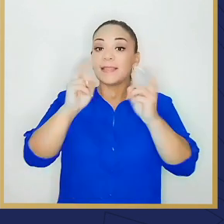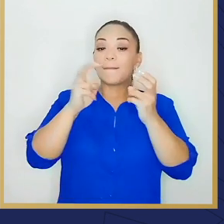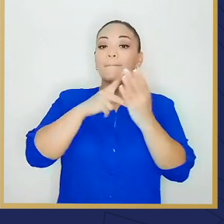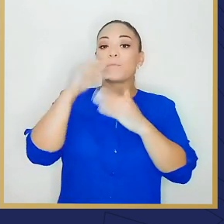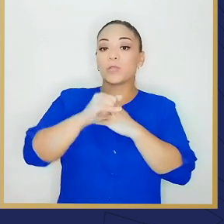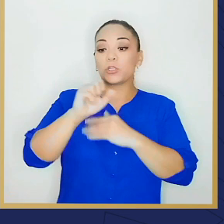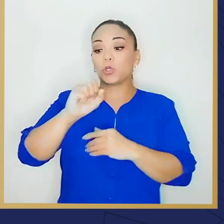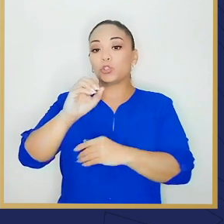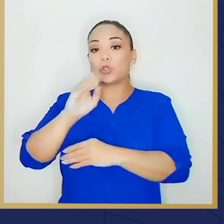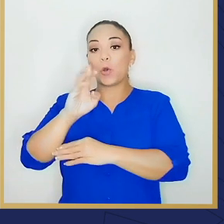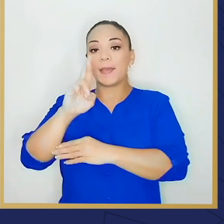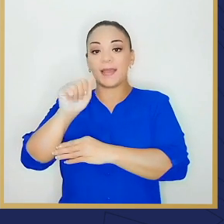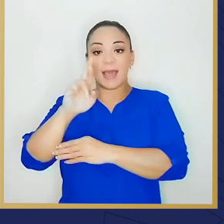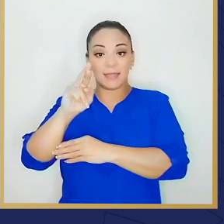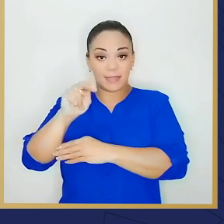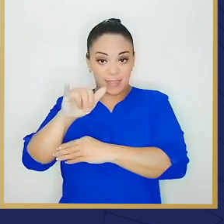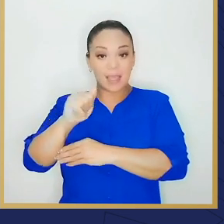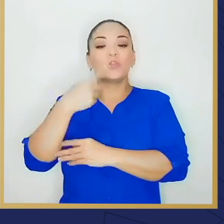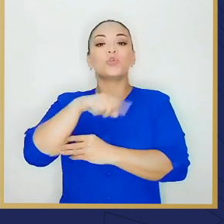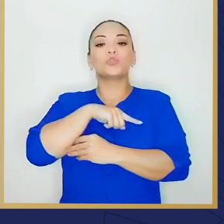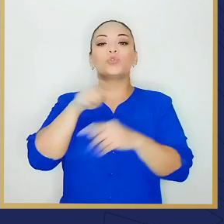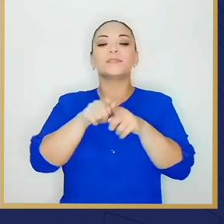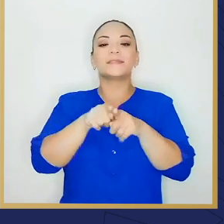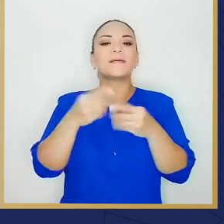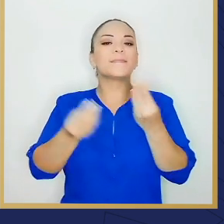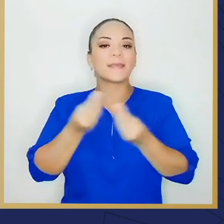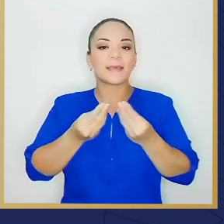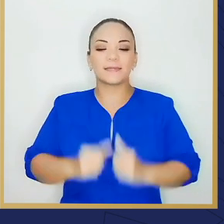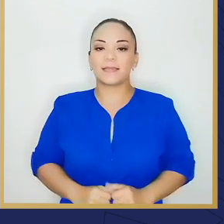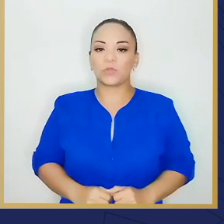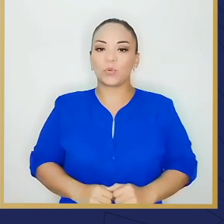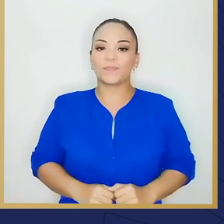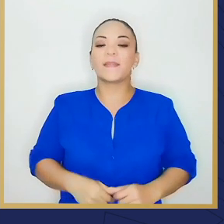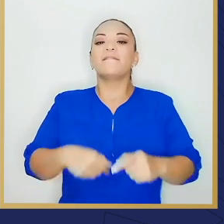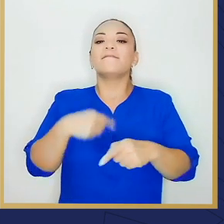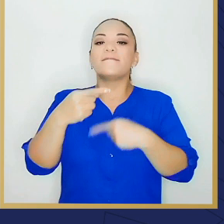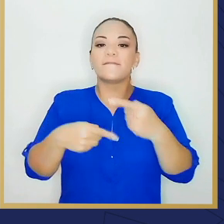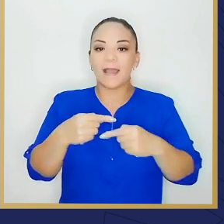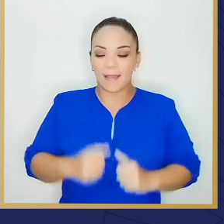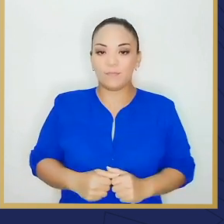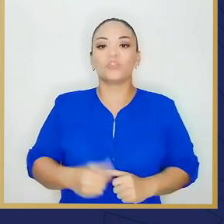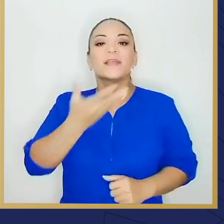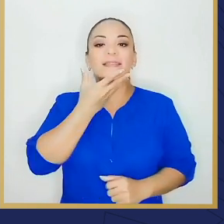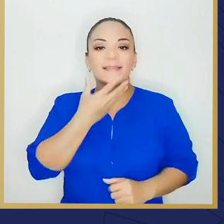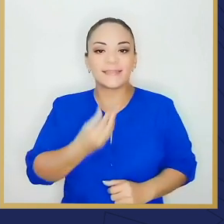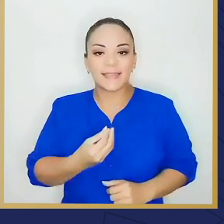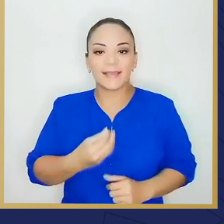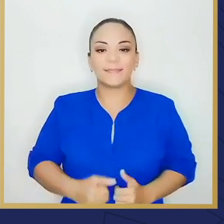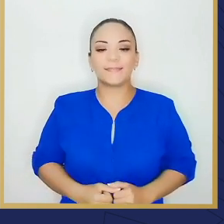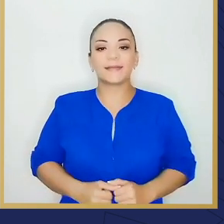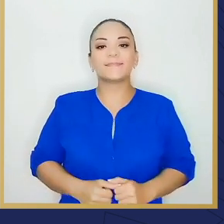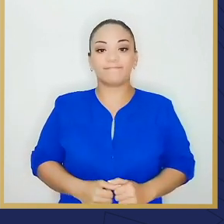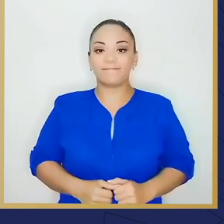Soberanía que estamos llevando a cabo, vamos a poner en diciembre,